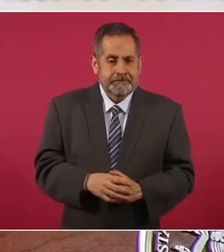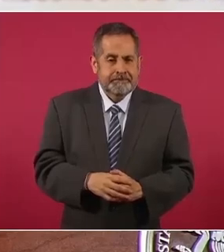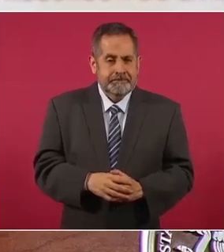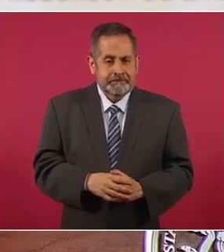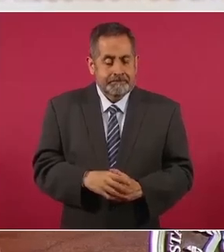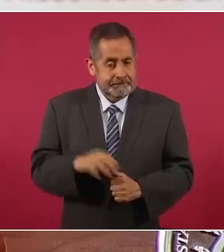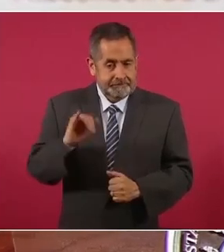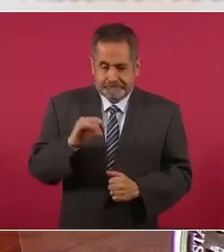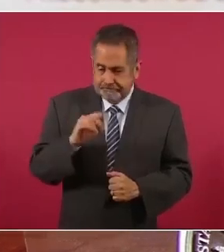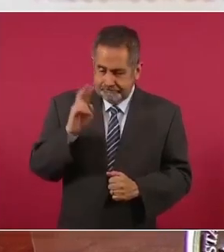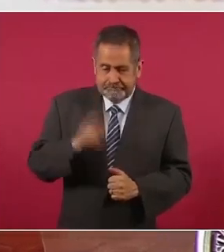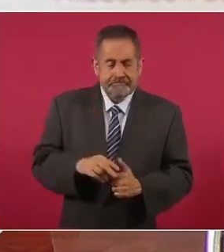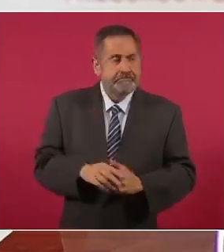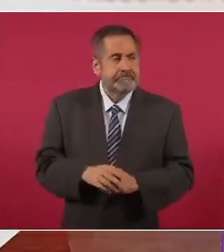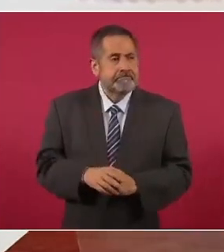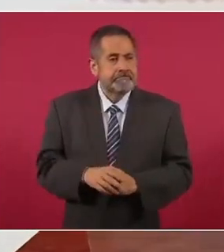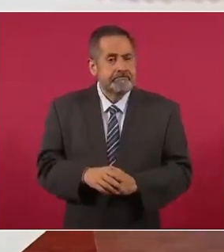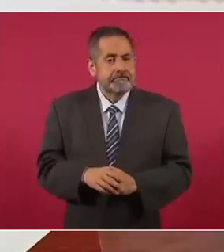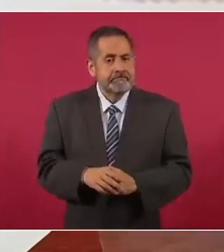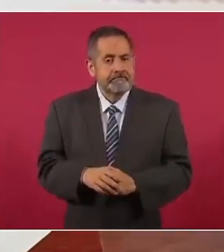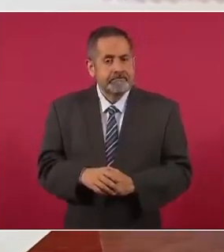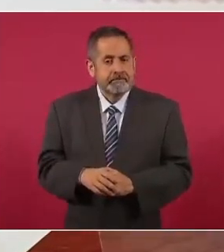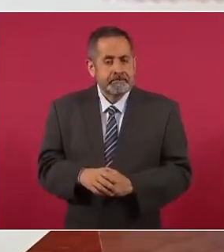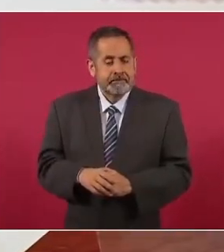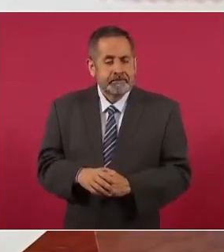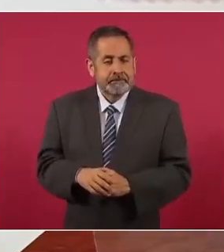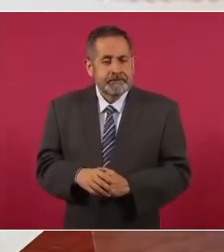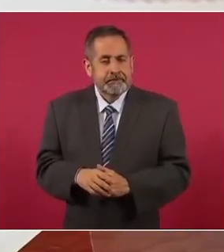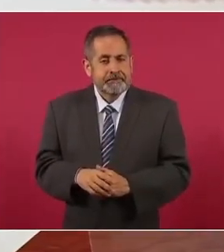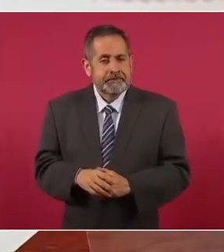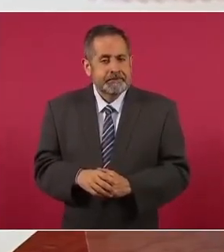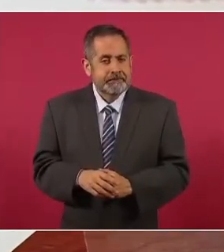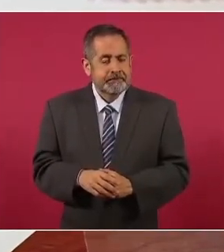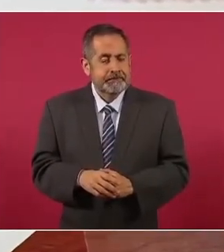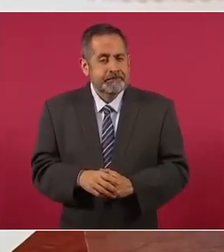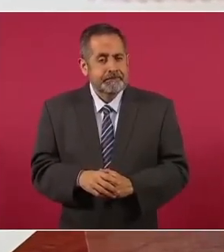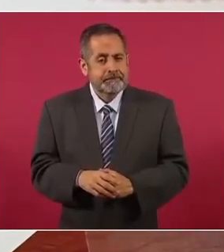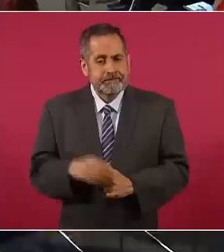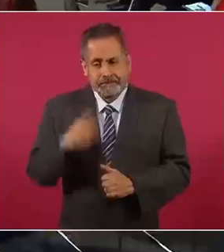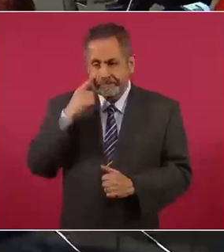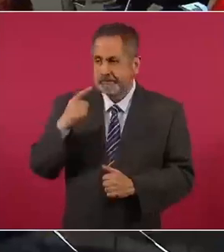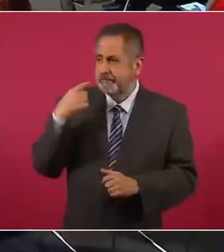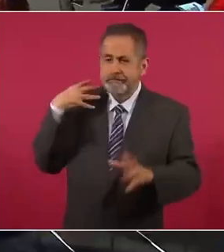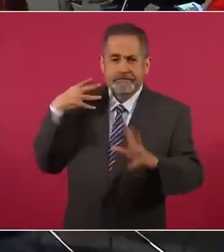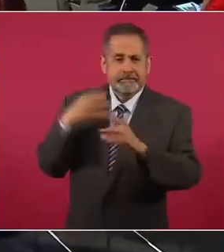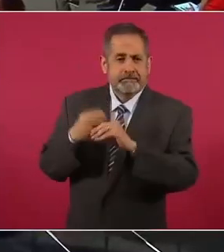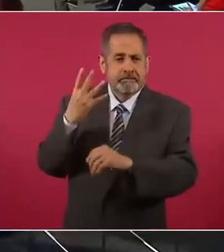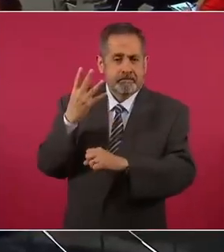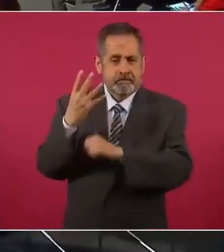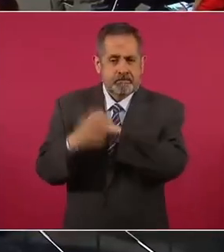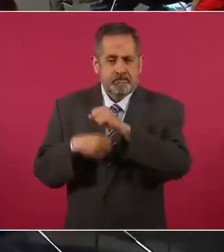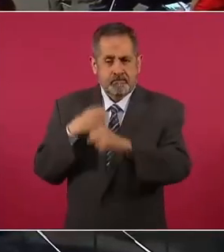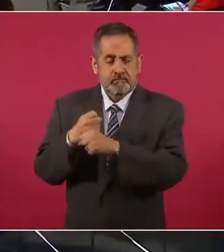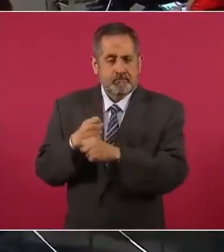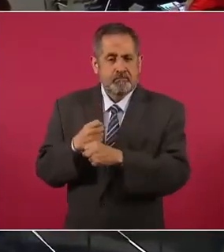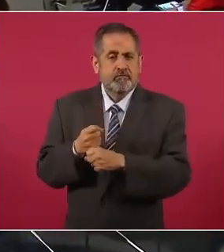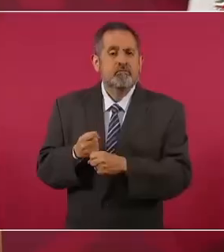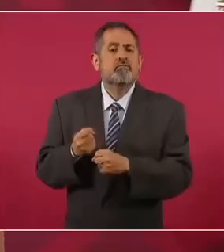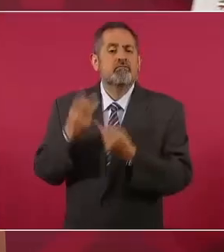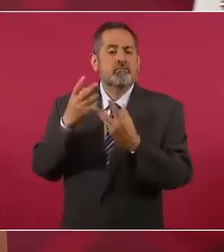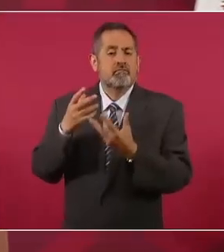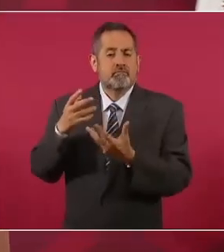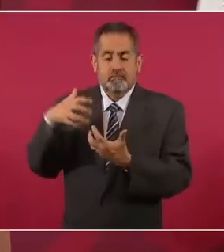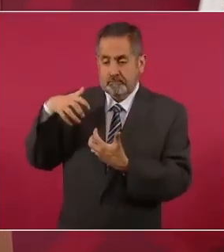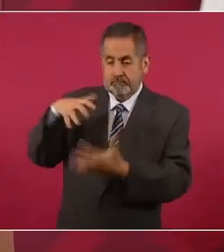si la inversión pública en los cuatro años, la inversión